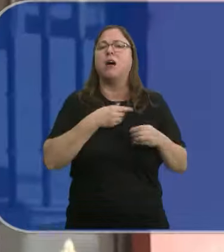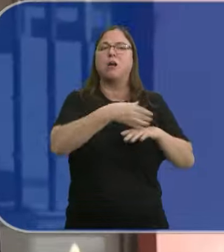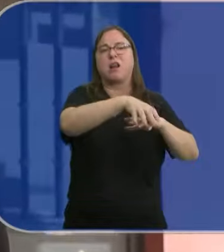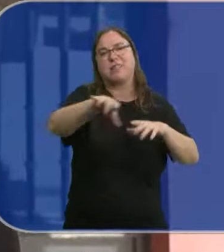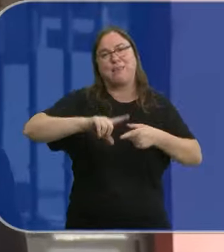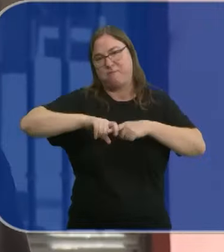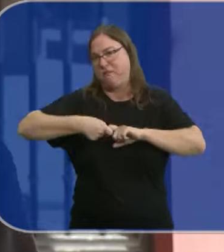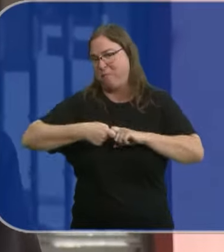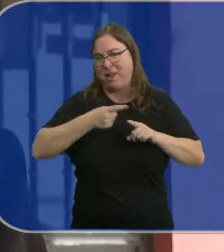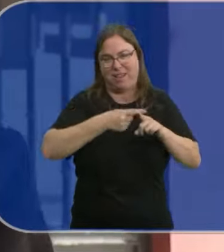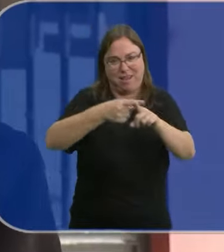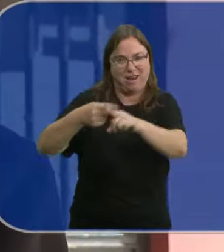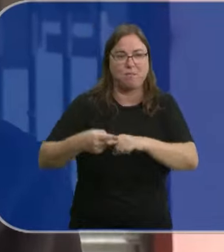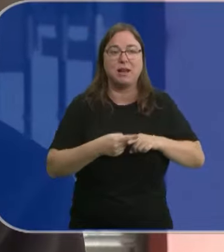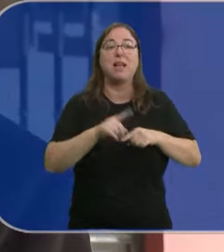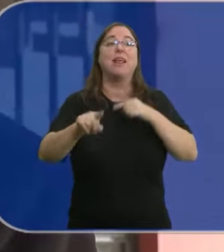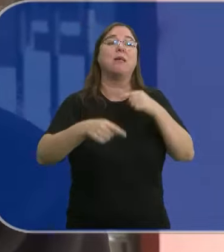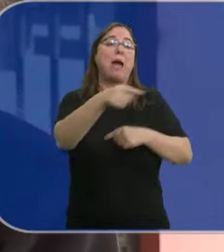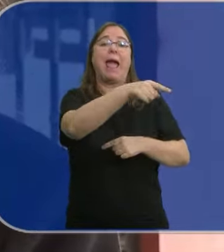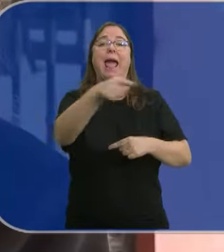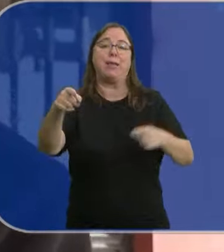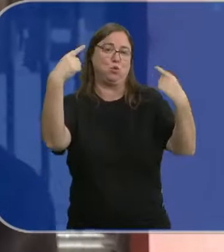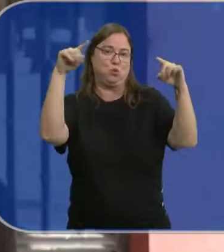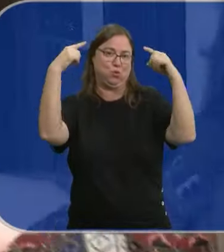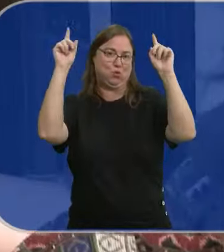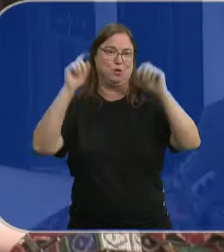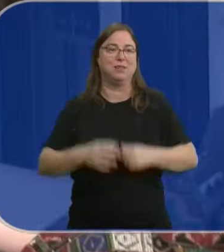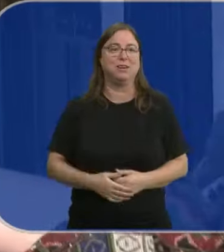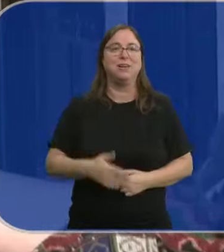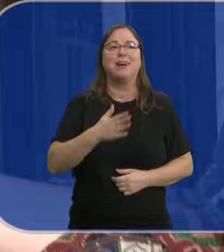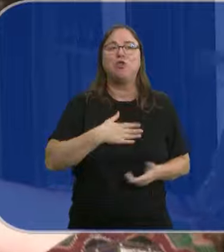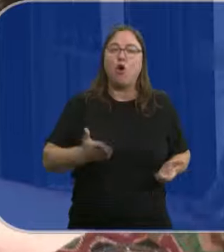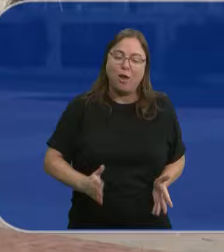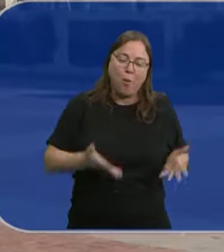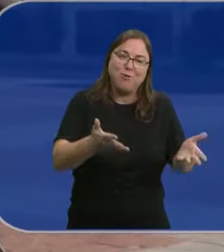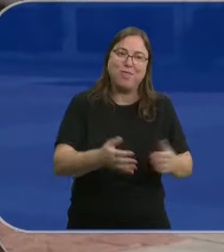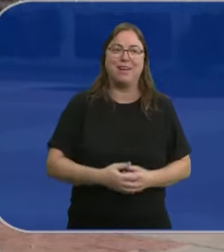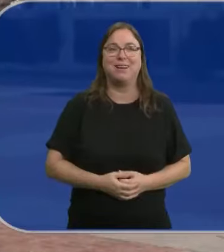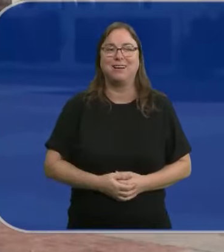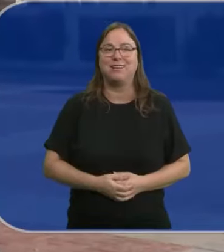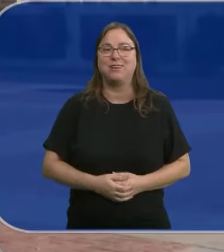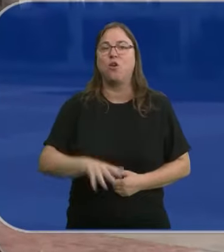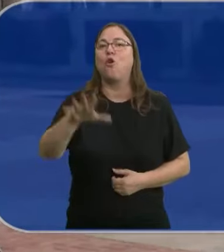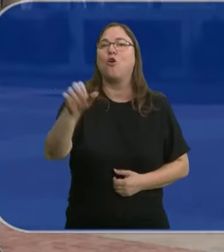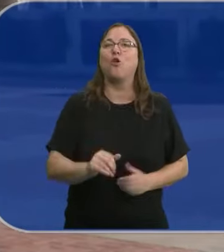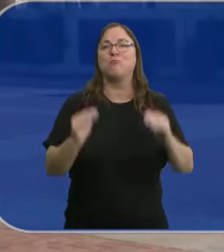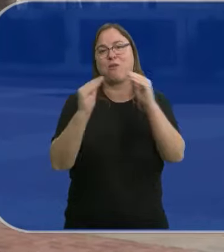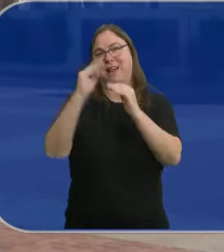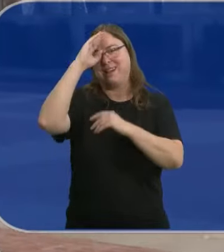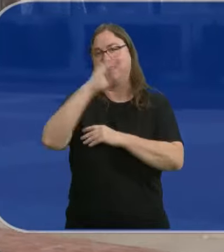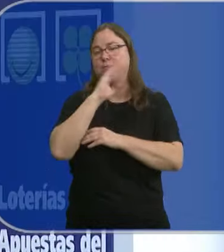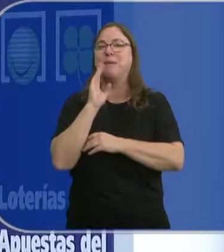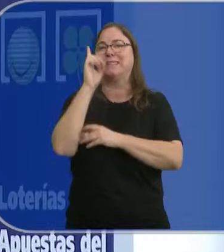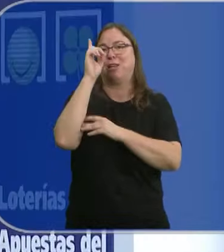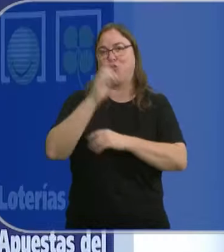repartirlo con la familia y que luego ellos ya se busquen la vida. Ayudar a mis hijos. Y comprarles una casa a mis padres